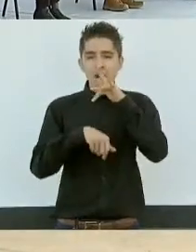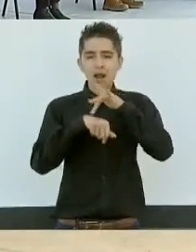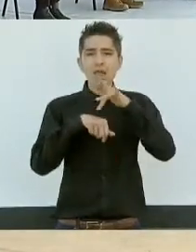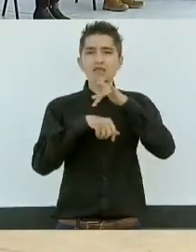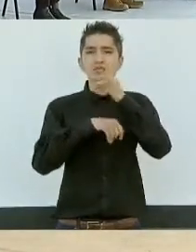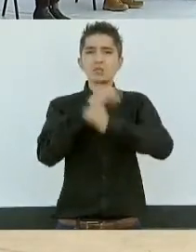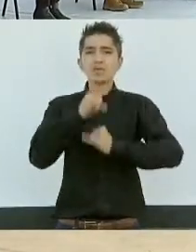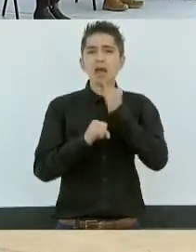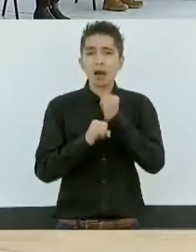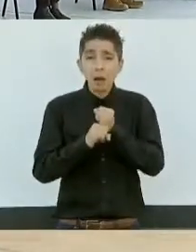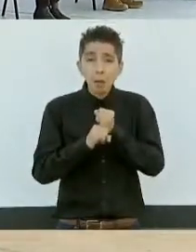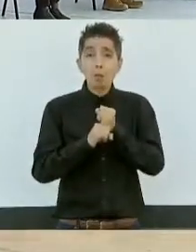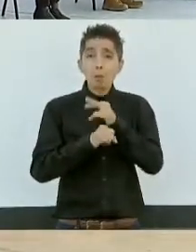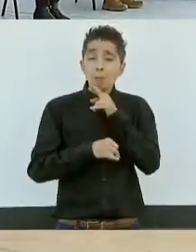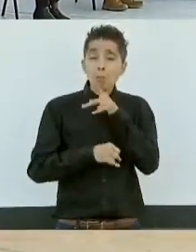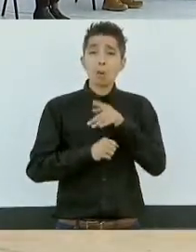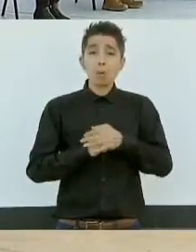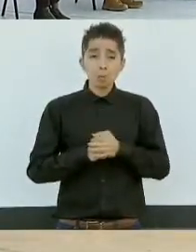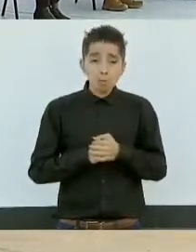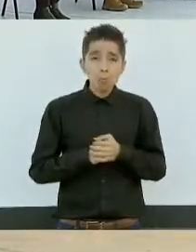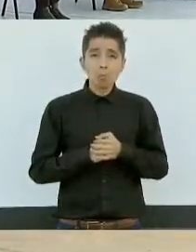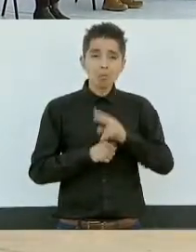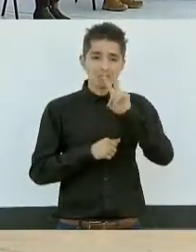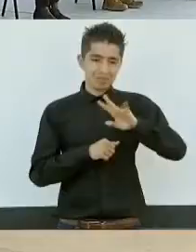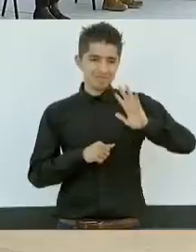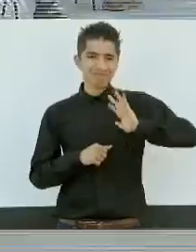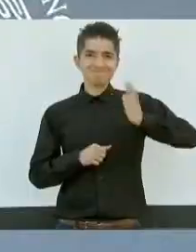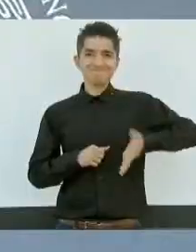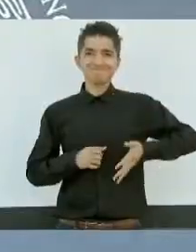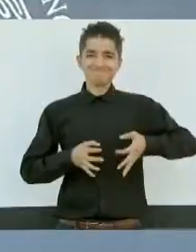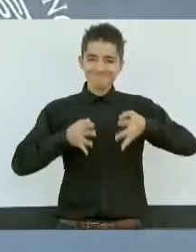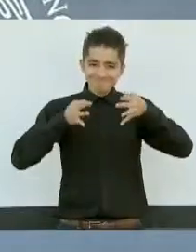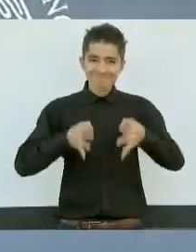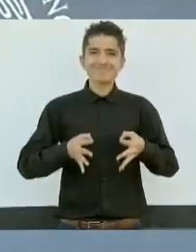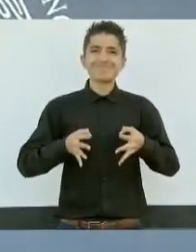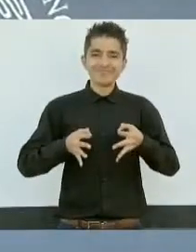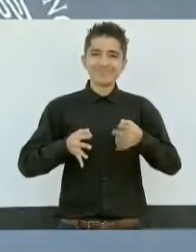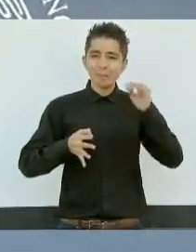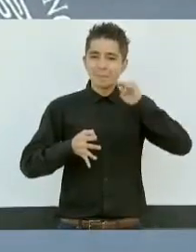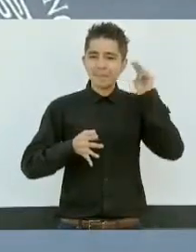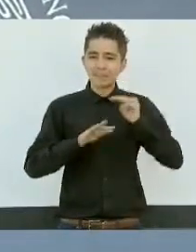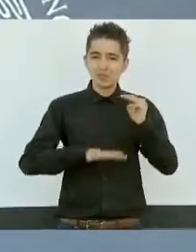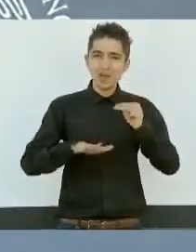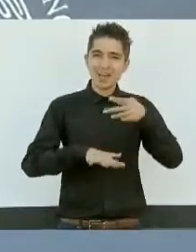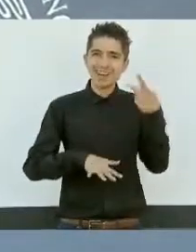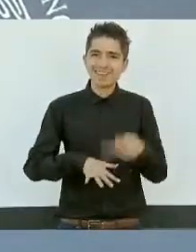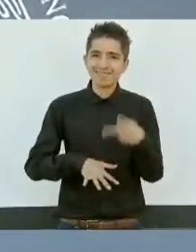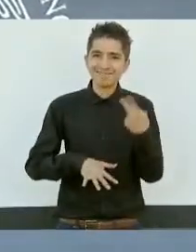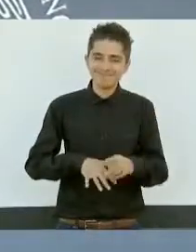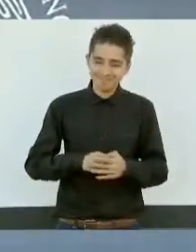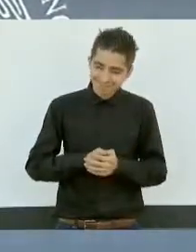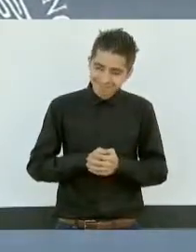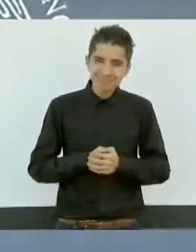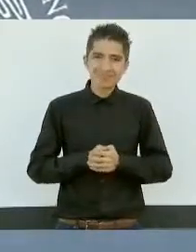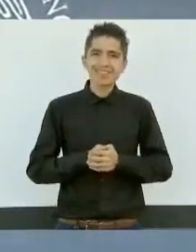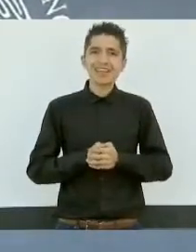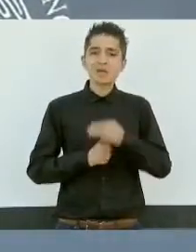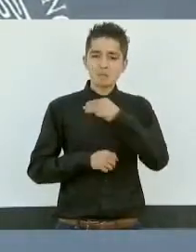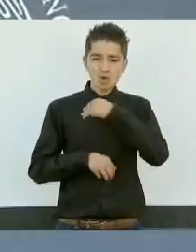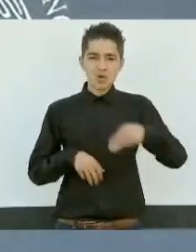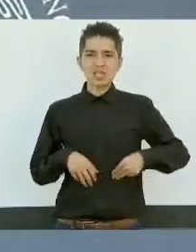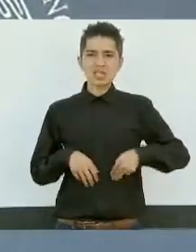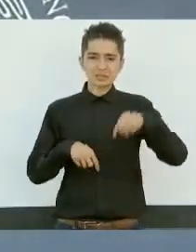internacional y orgullosamente michoacano y de Cotija